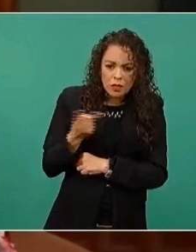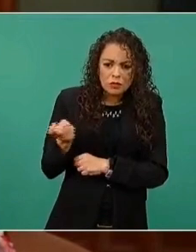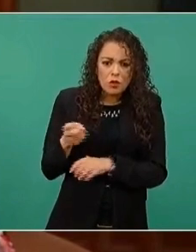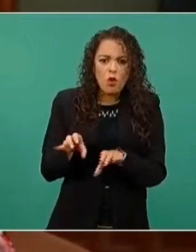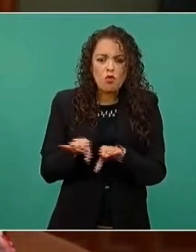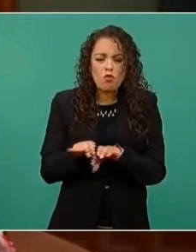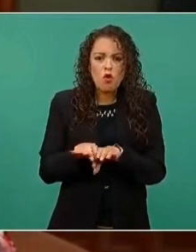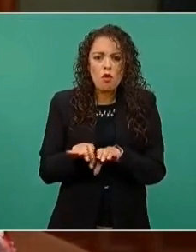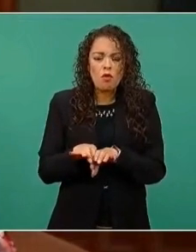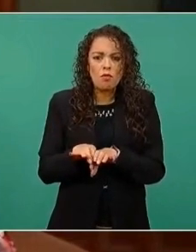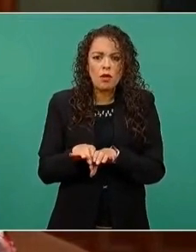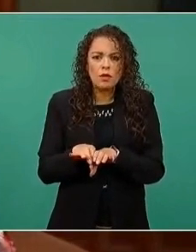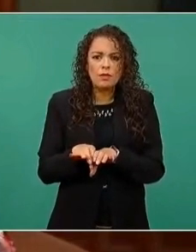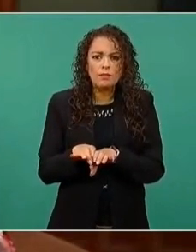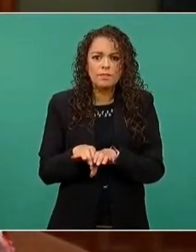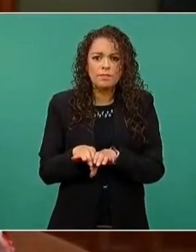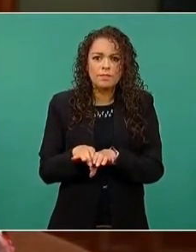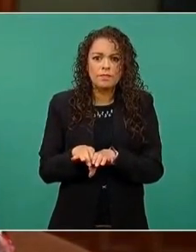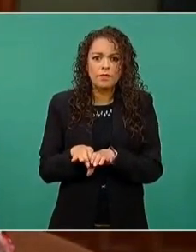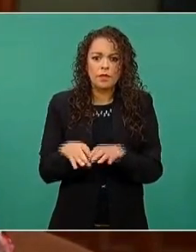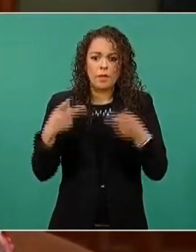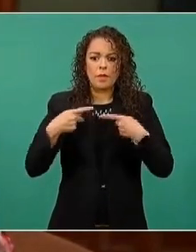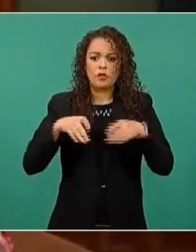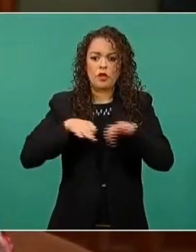aquí los funcionarios de esta escuela.